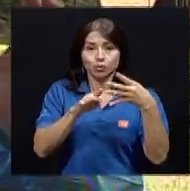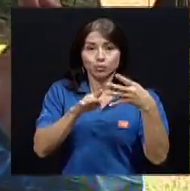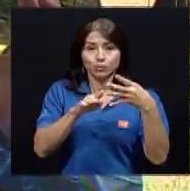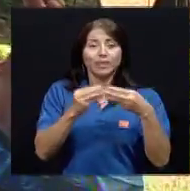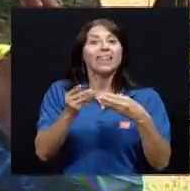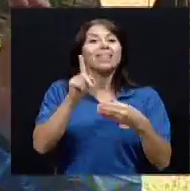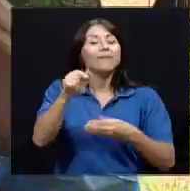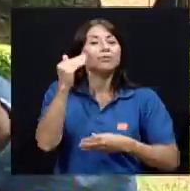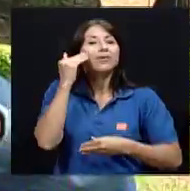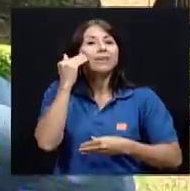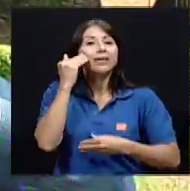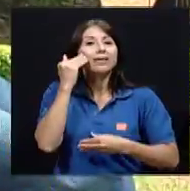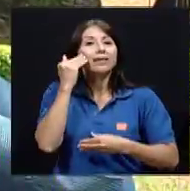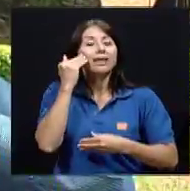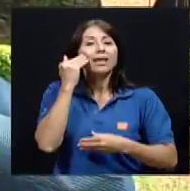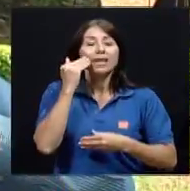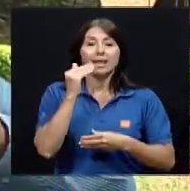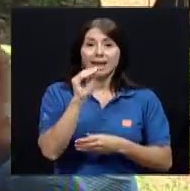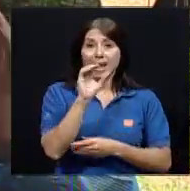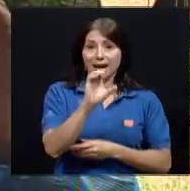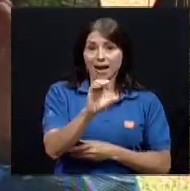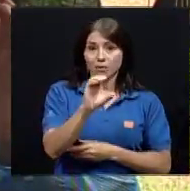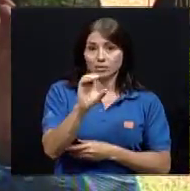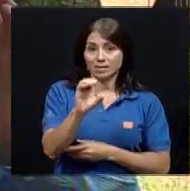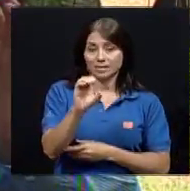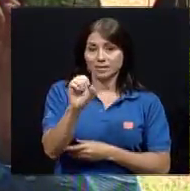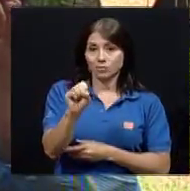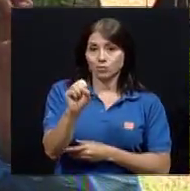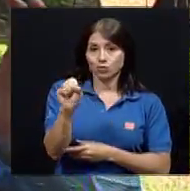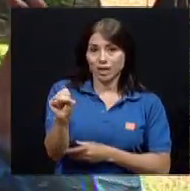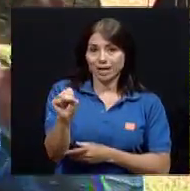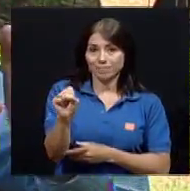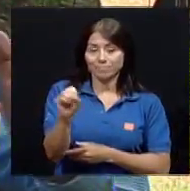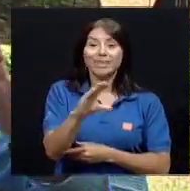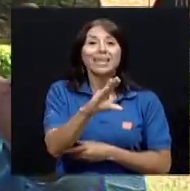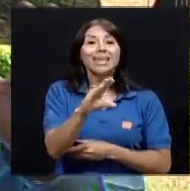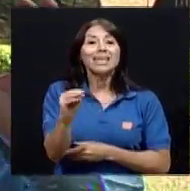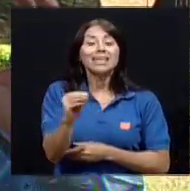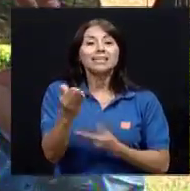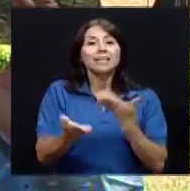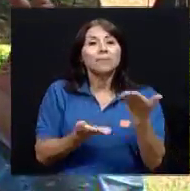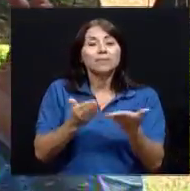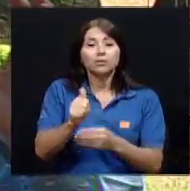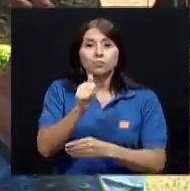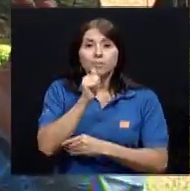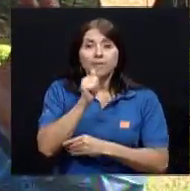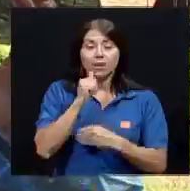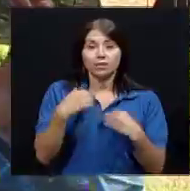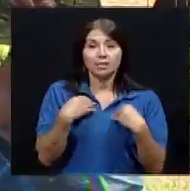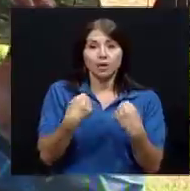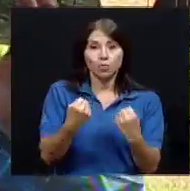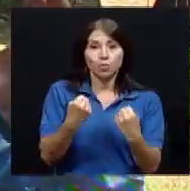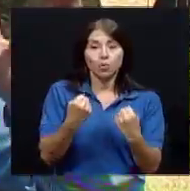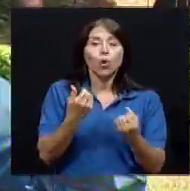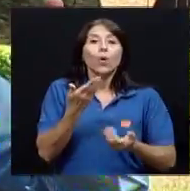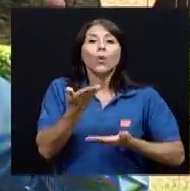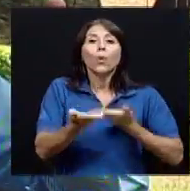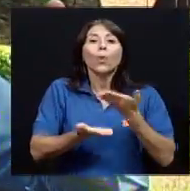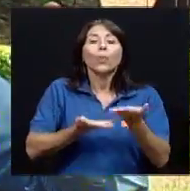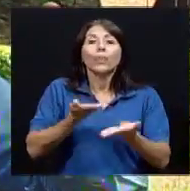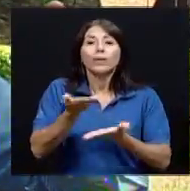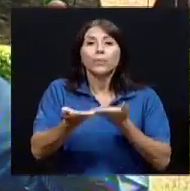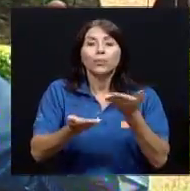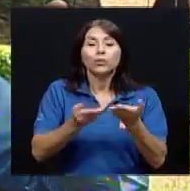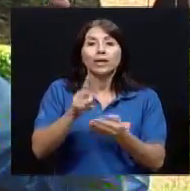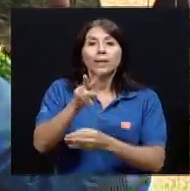la caja del Seguro Social, para decirlo claramente, y los servicios privados de salud contribuyen en un 20%